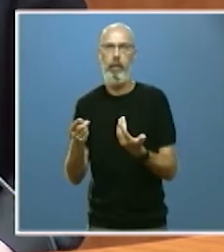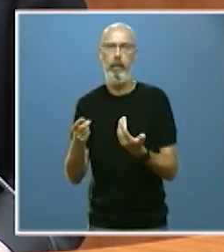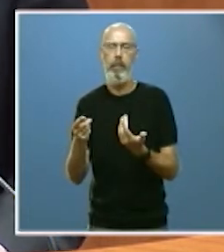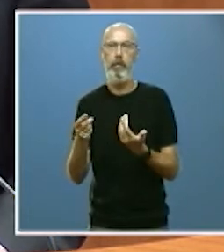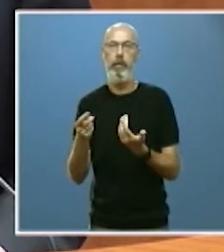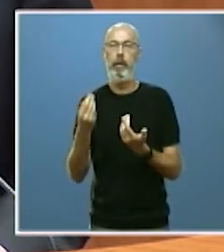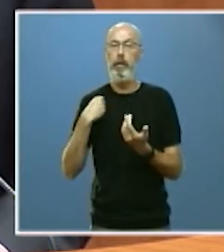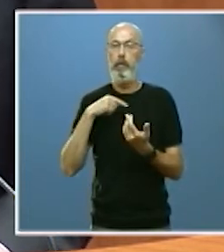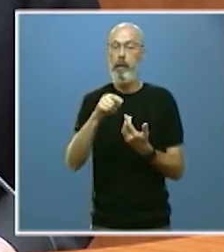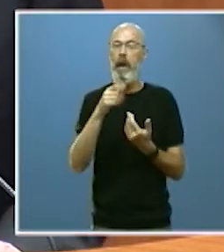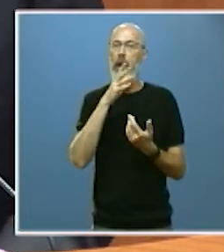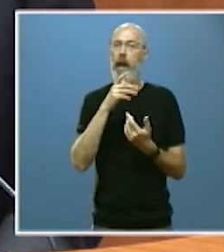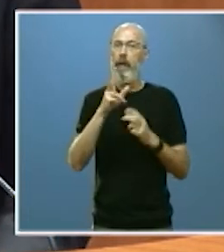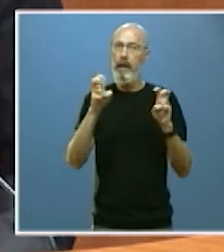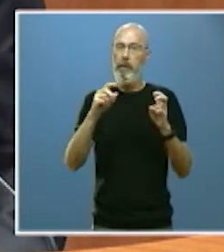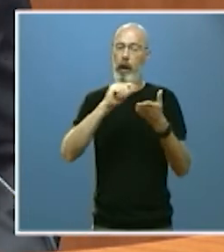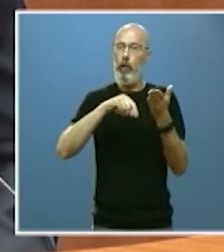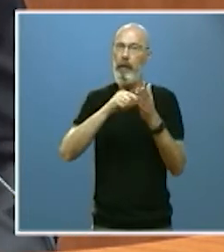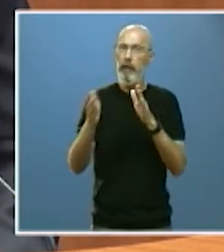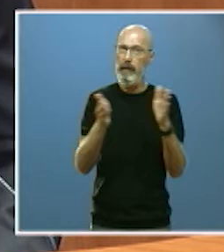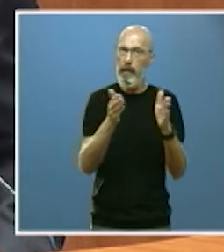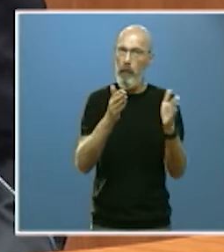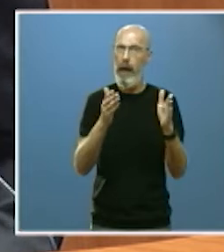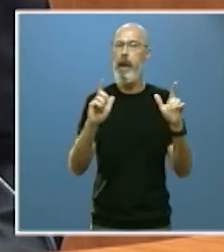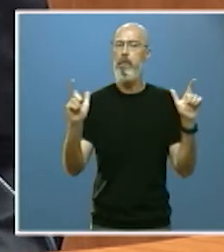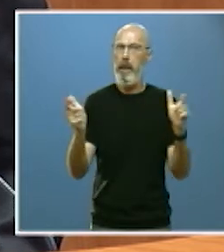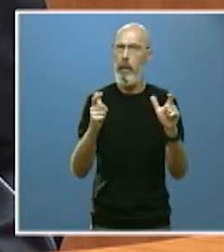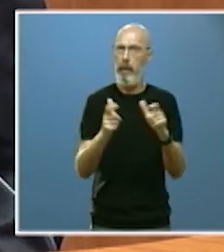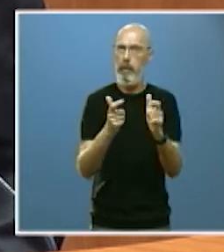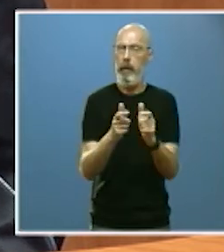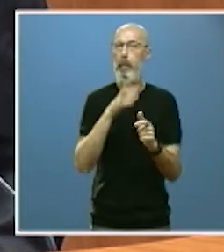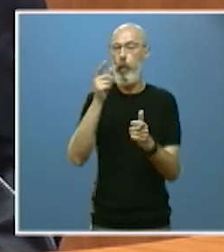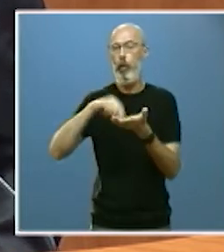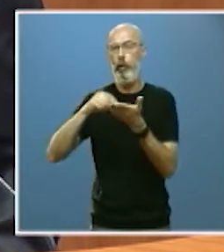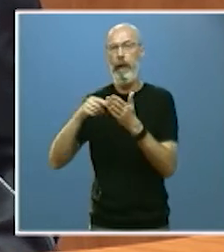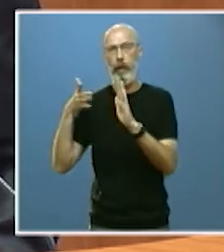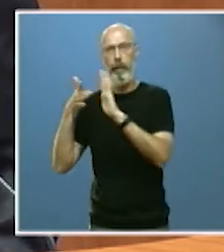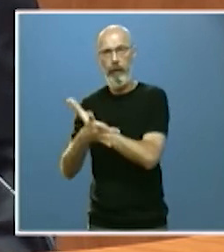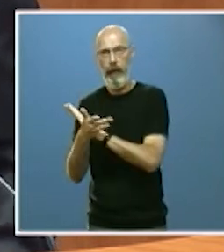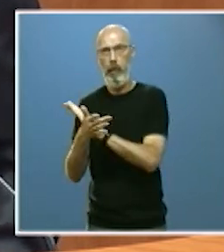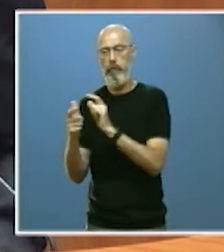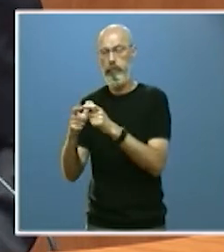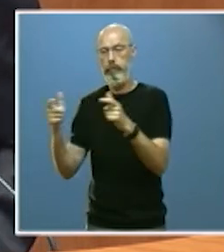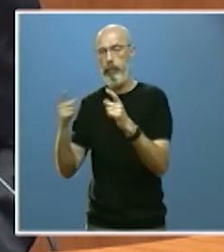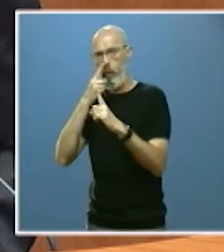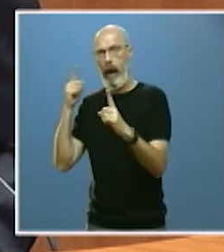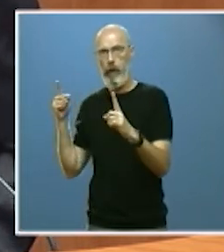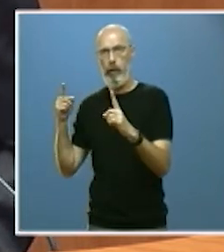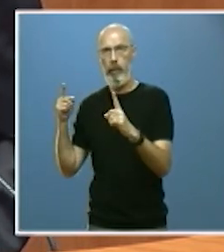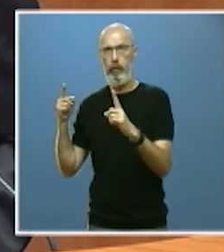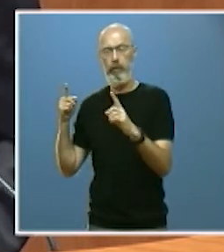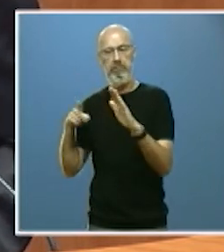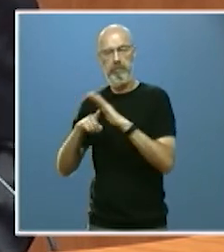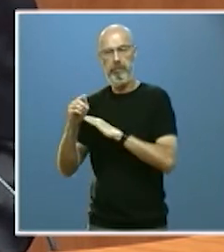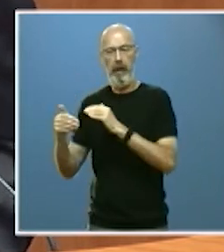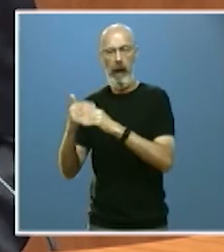temporalidad ha seguido reduciéndose, pues los contratos indefinidos crecieron en esos 12 meses a más ritmo